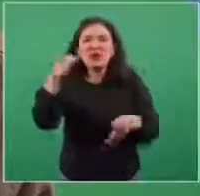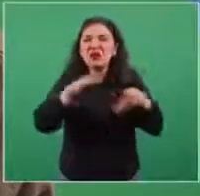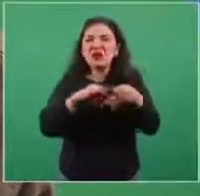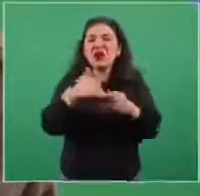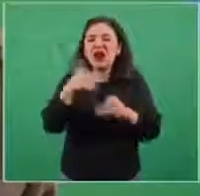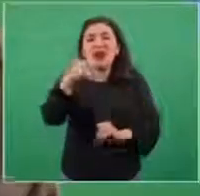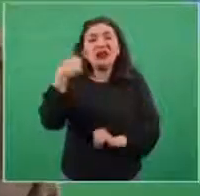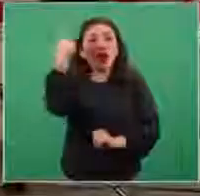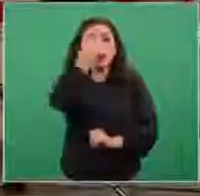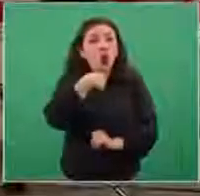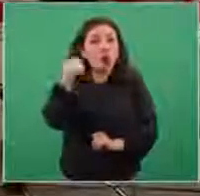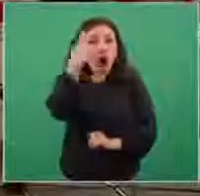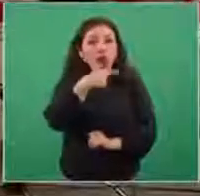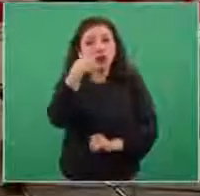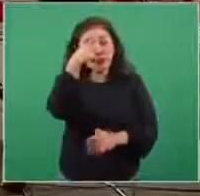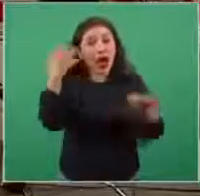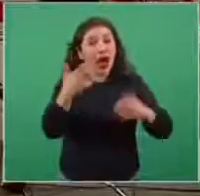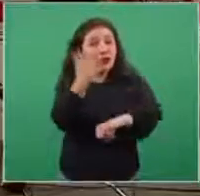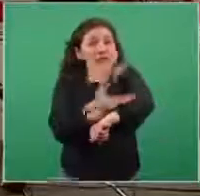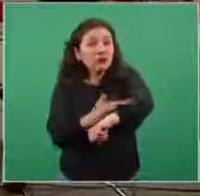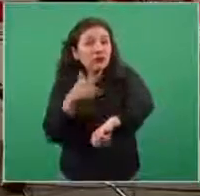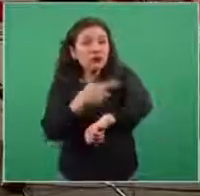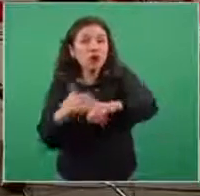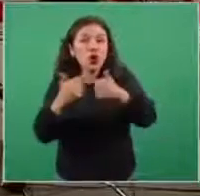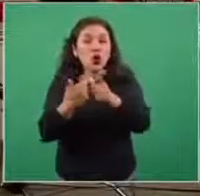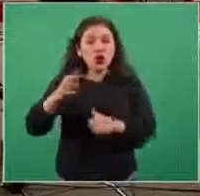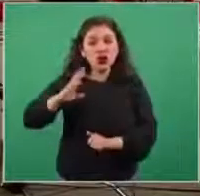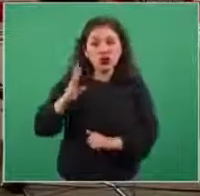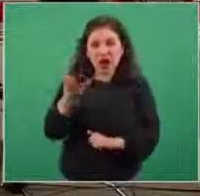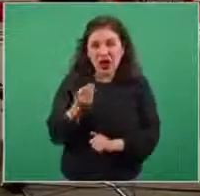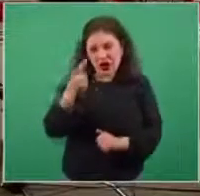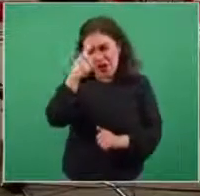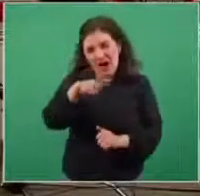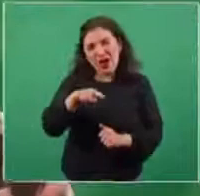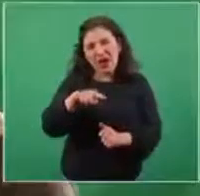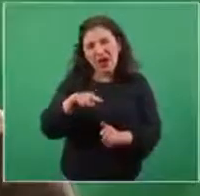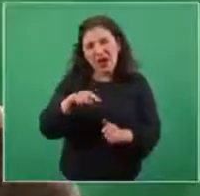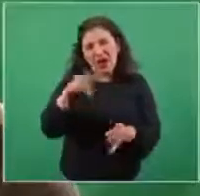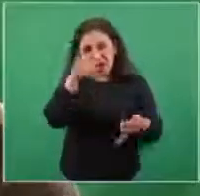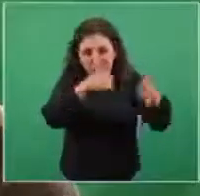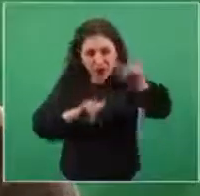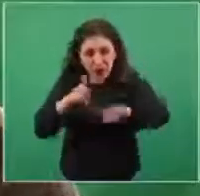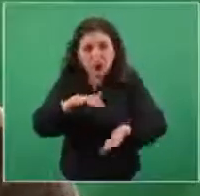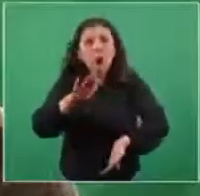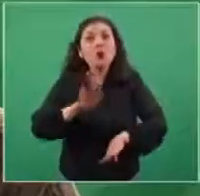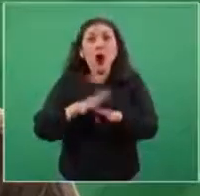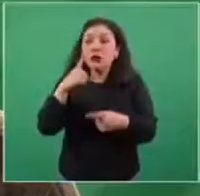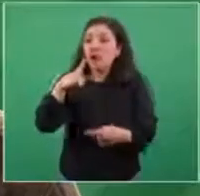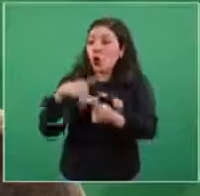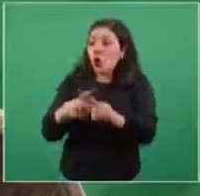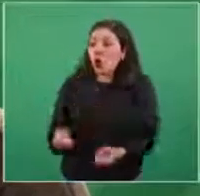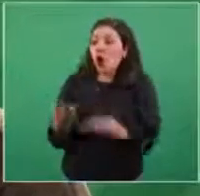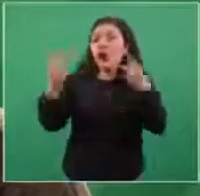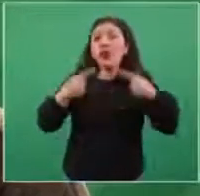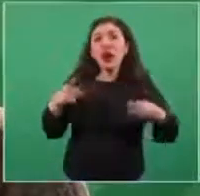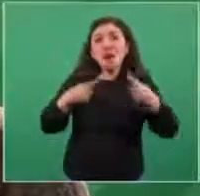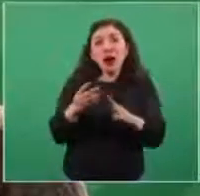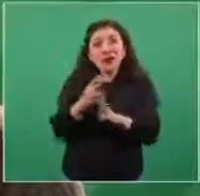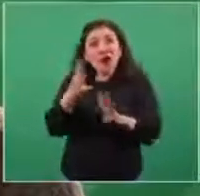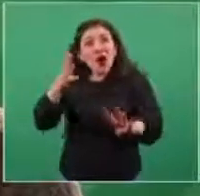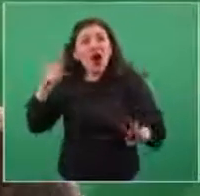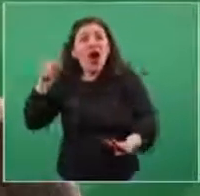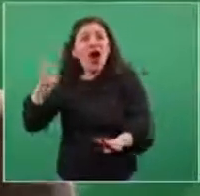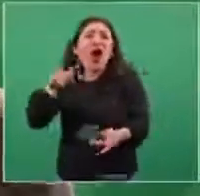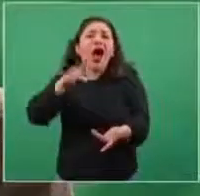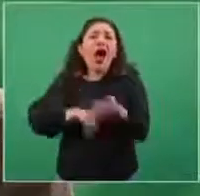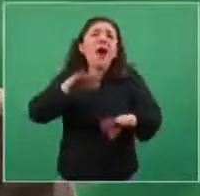seis horas, tan sólo el procedimiento técnico del laboratorio. Si a eso se suma una cantidad importante de pruebas, desde luego esto implica